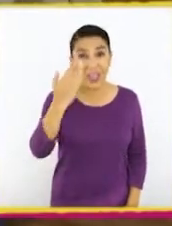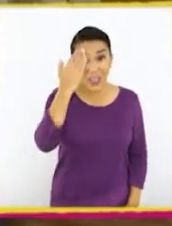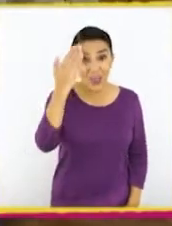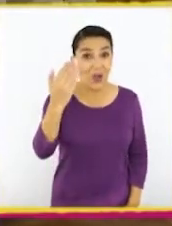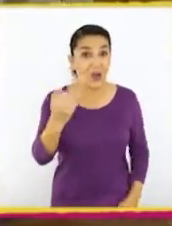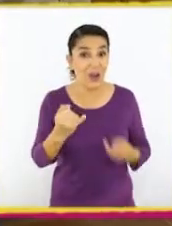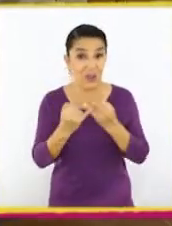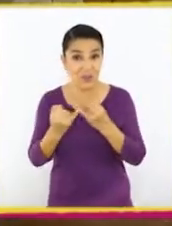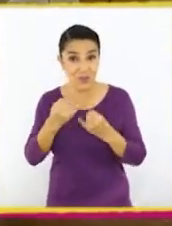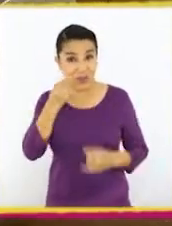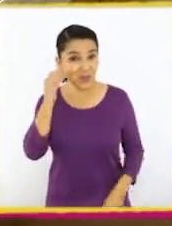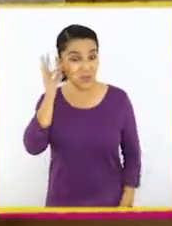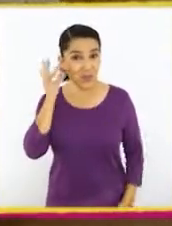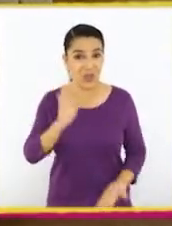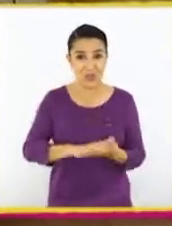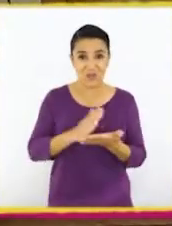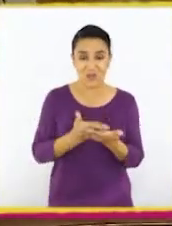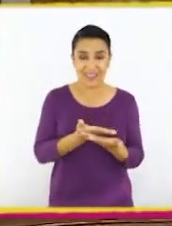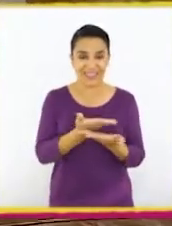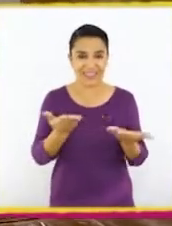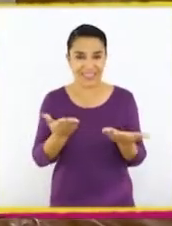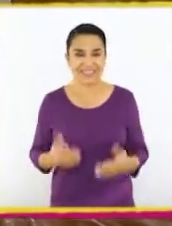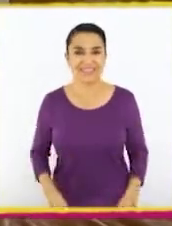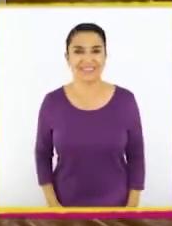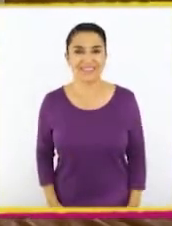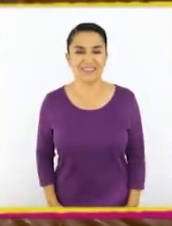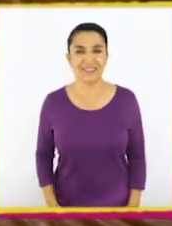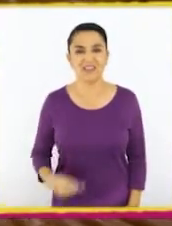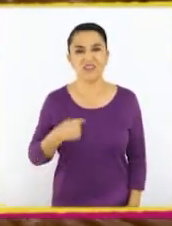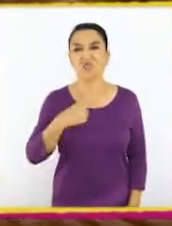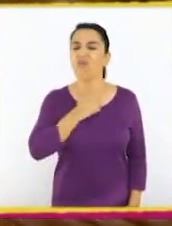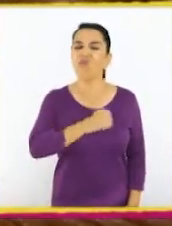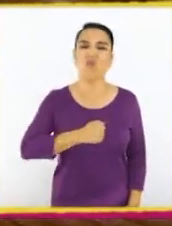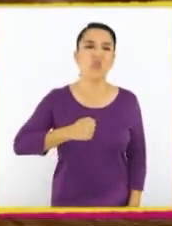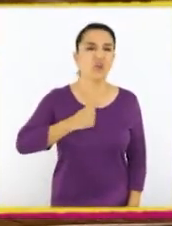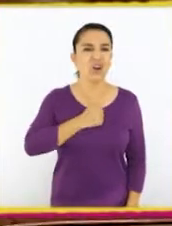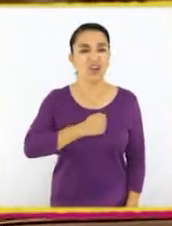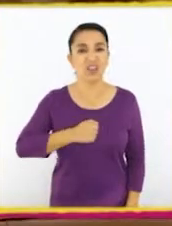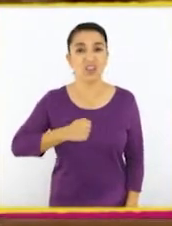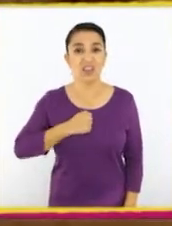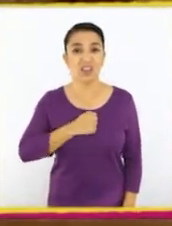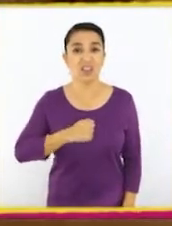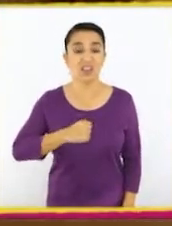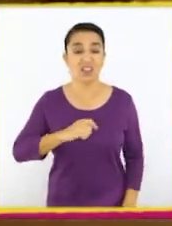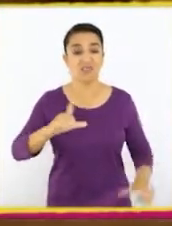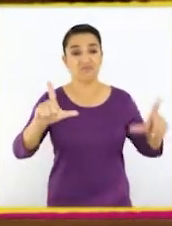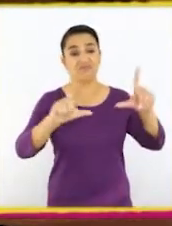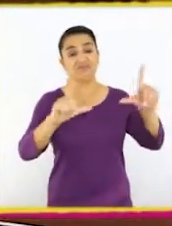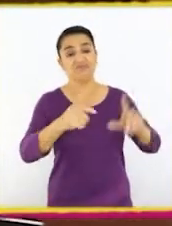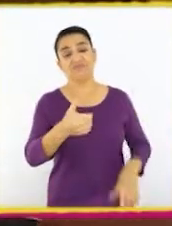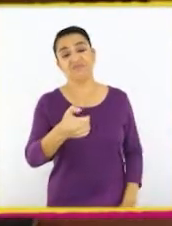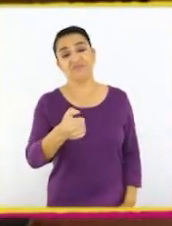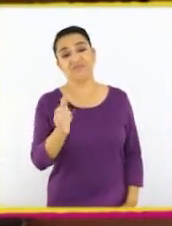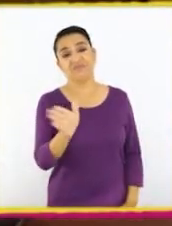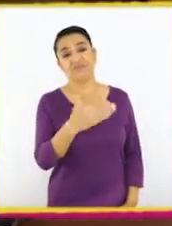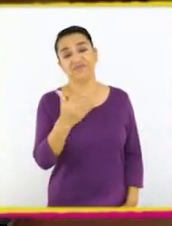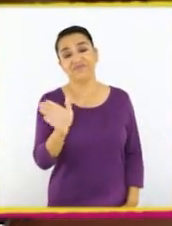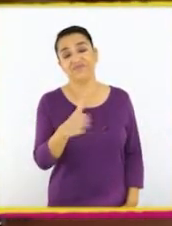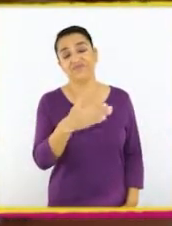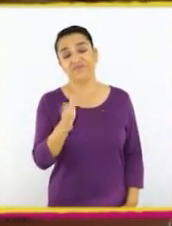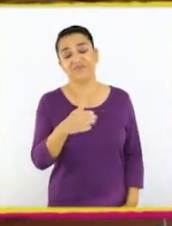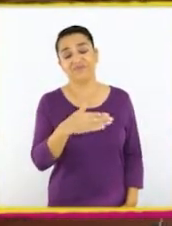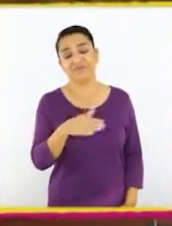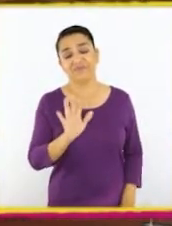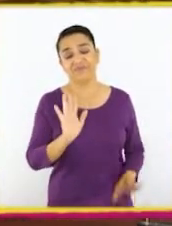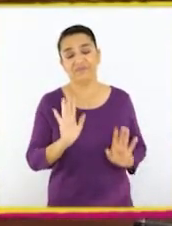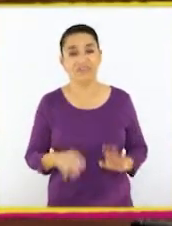Hola amigos y amigas, ¿cómo están? Ya quedé un poco aburrido. Hago zapping y ya no sé qué